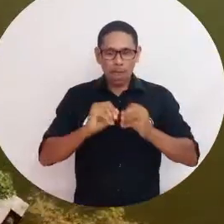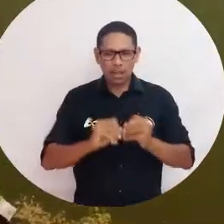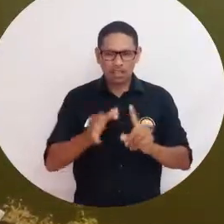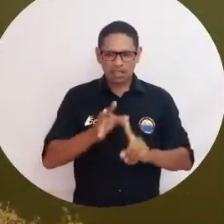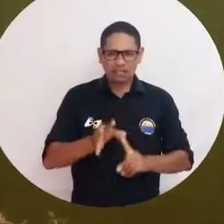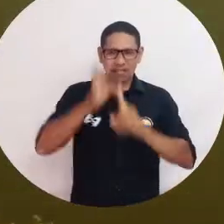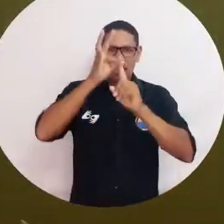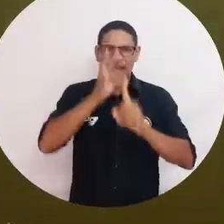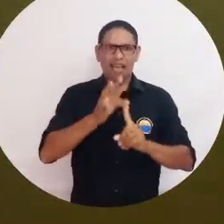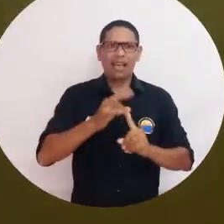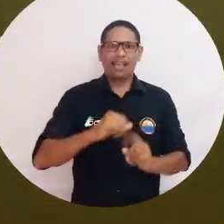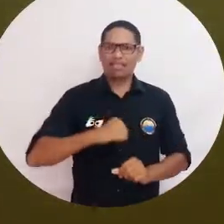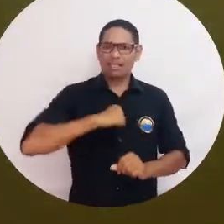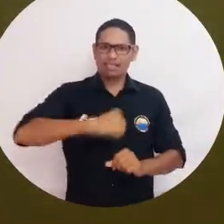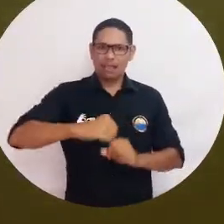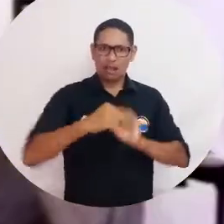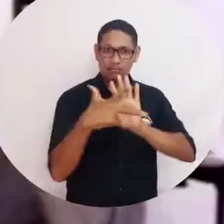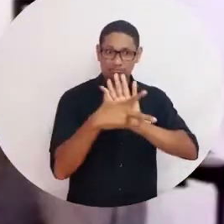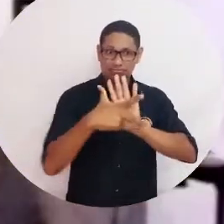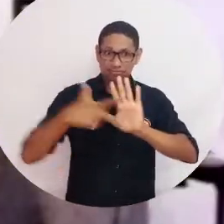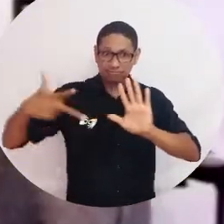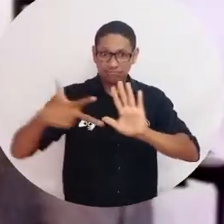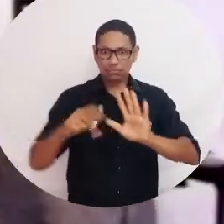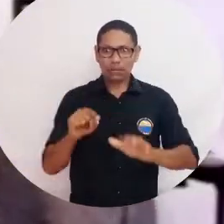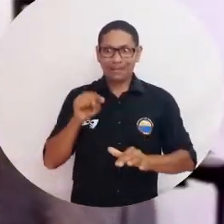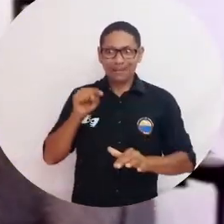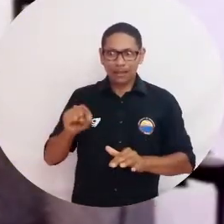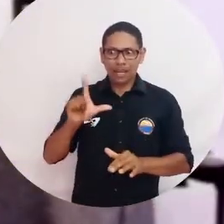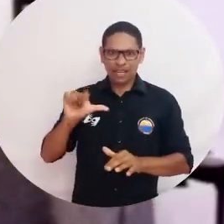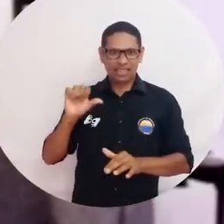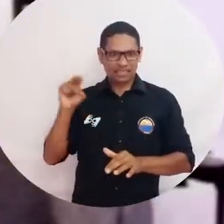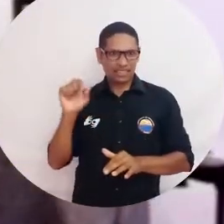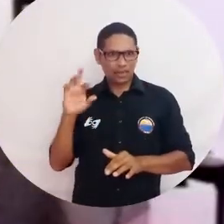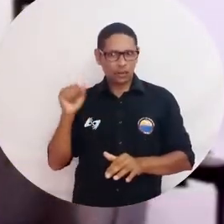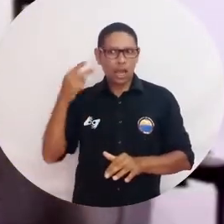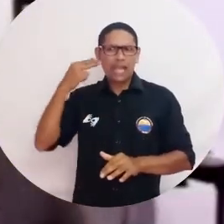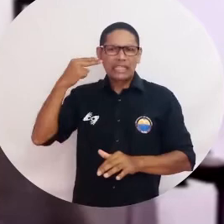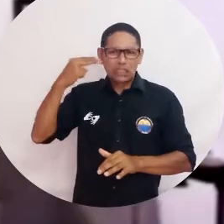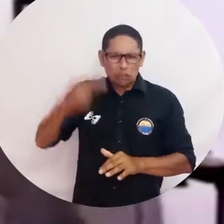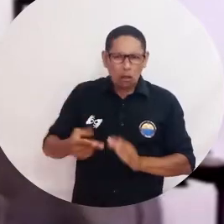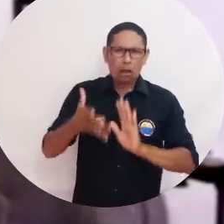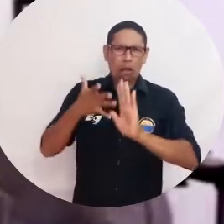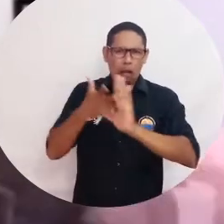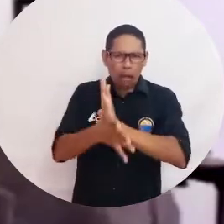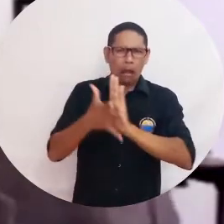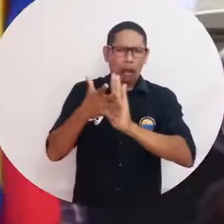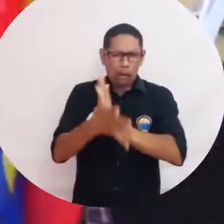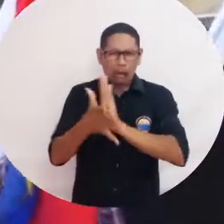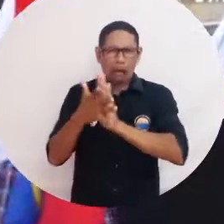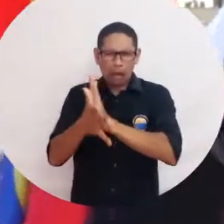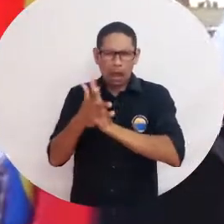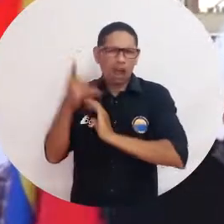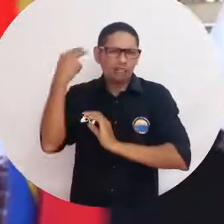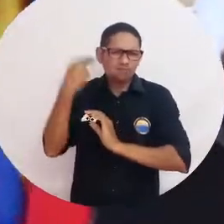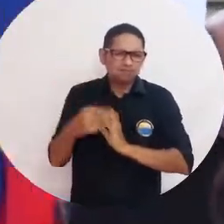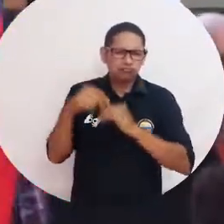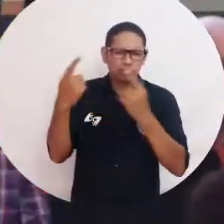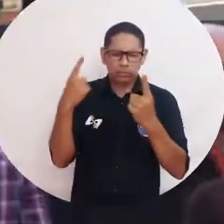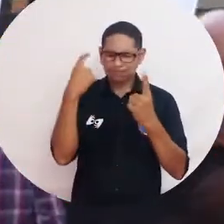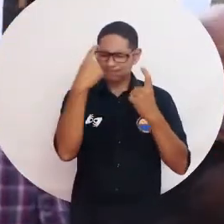en Derecho Constitucional, abordó desde la voz del magistrado Lizarazo Ocampo un recuento histórico sobre el surgimiento de la Acción de